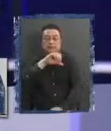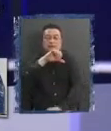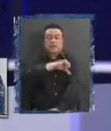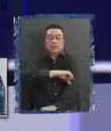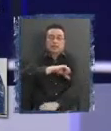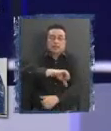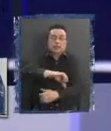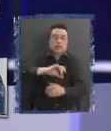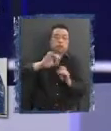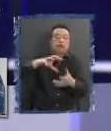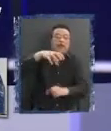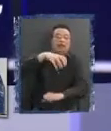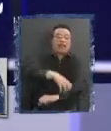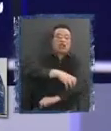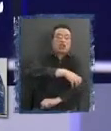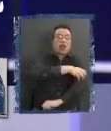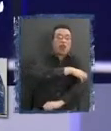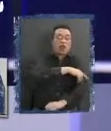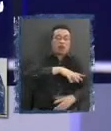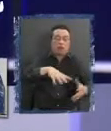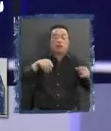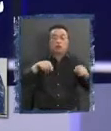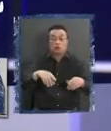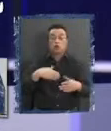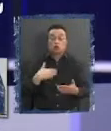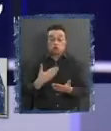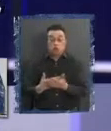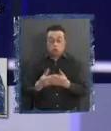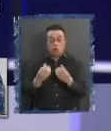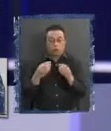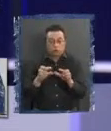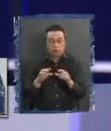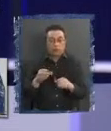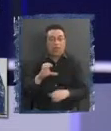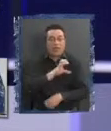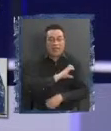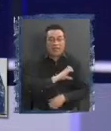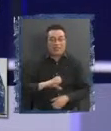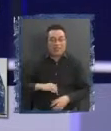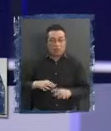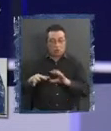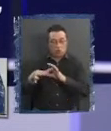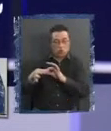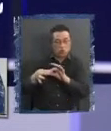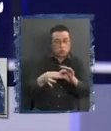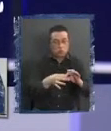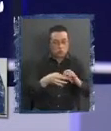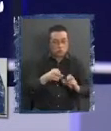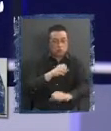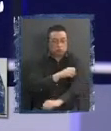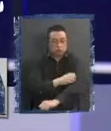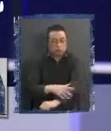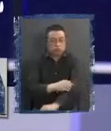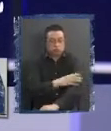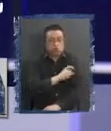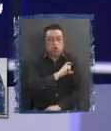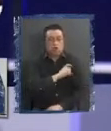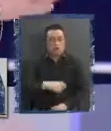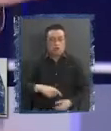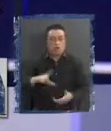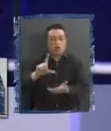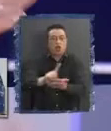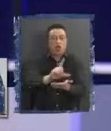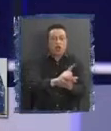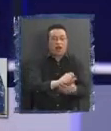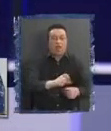personal hubiese aprovechado la oportunidad para avanzarse en un Estado unitario, descentralizado, con gobiernos locales fuertes. Y los